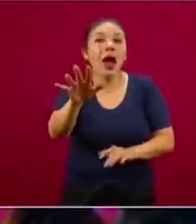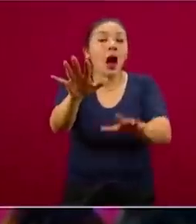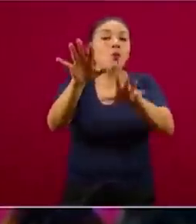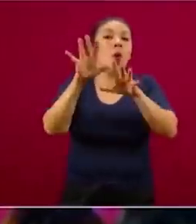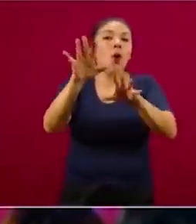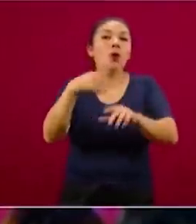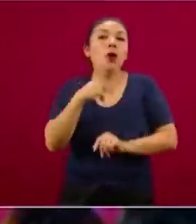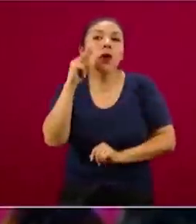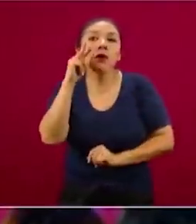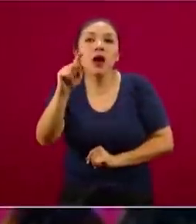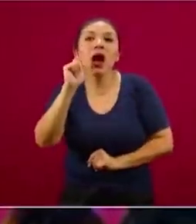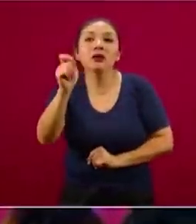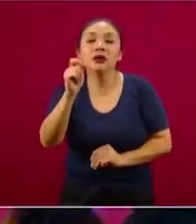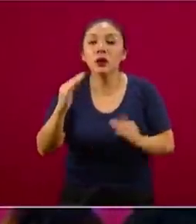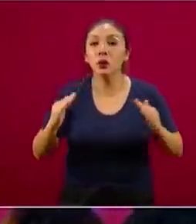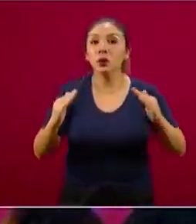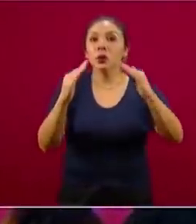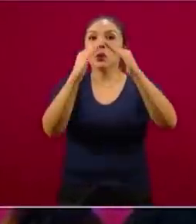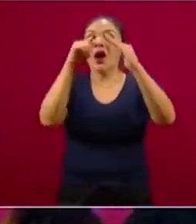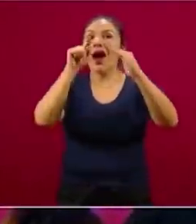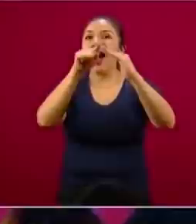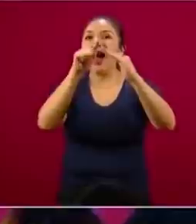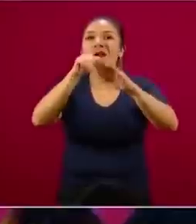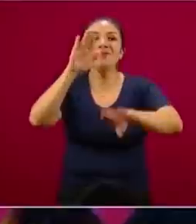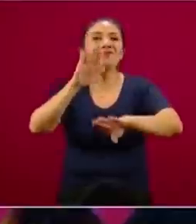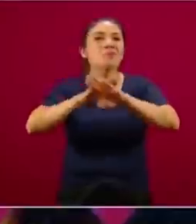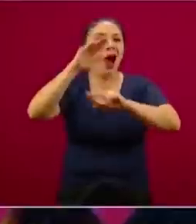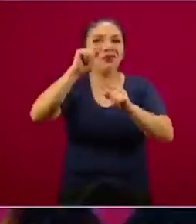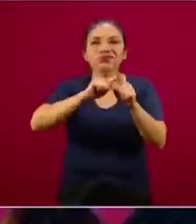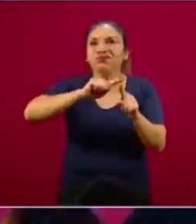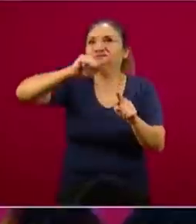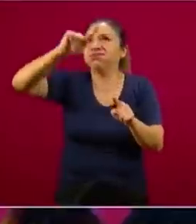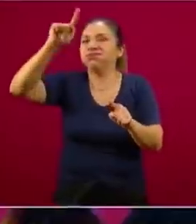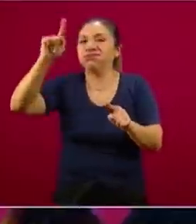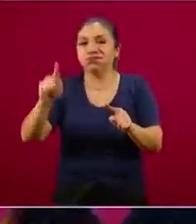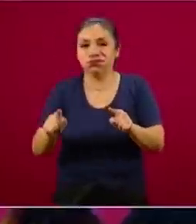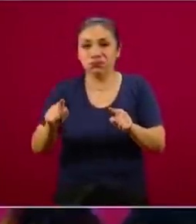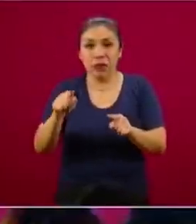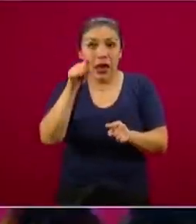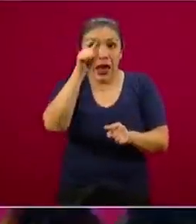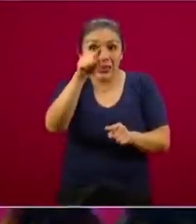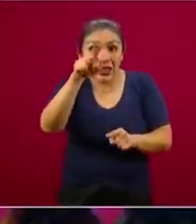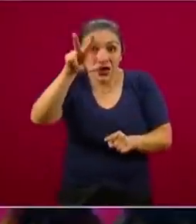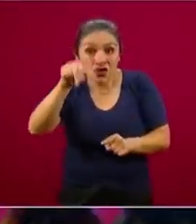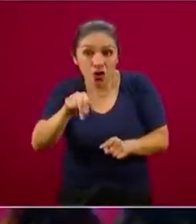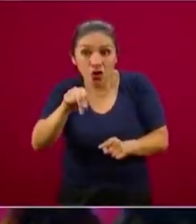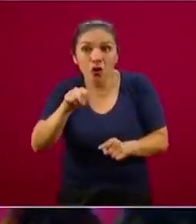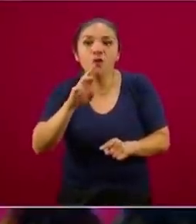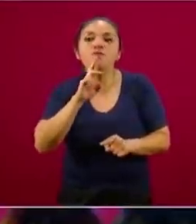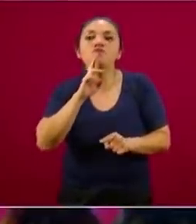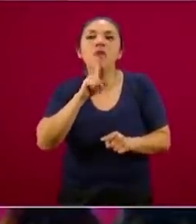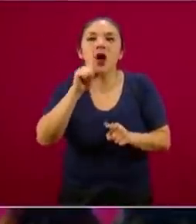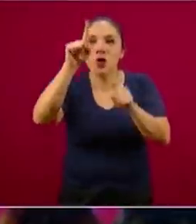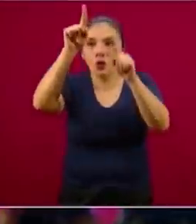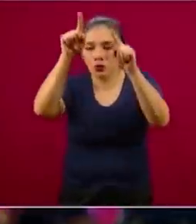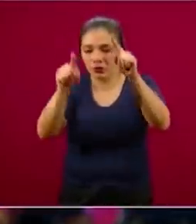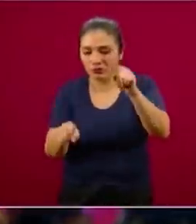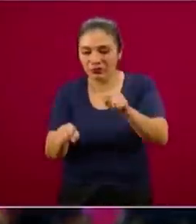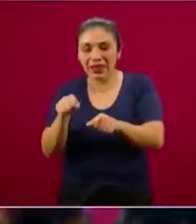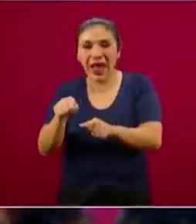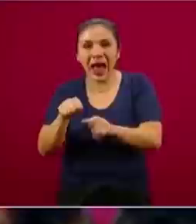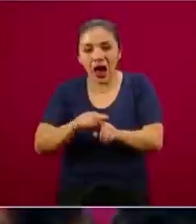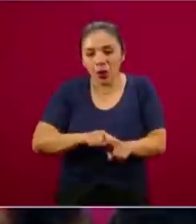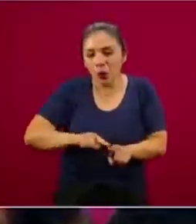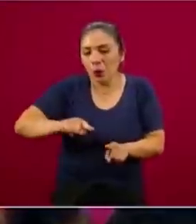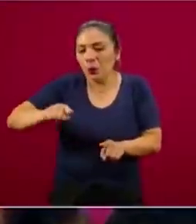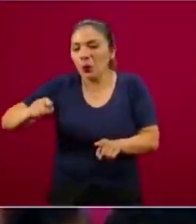cuando hablamos de el punto más alto de la curva. En lugar de que sea este, es este.